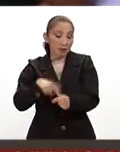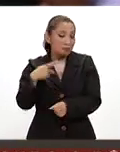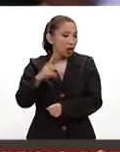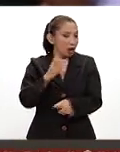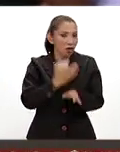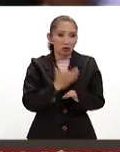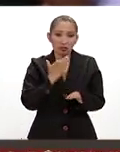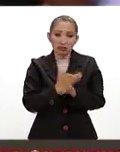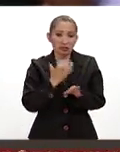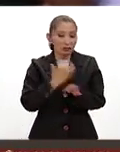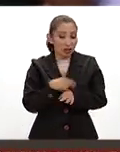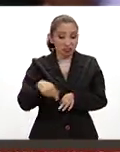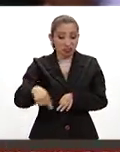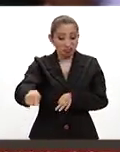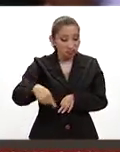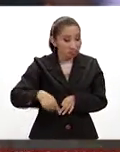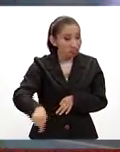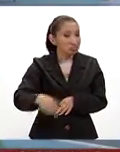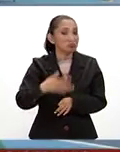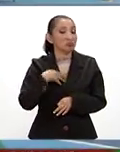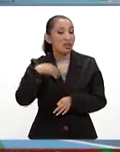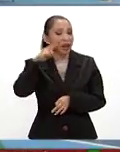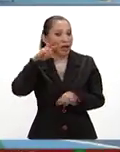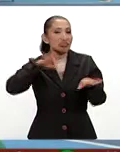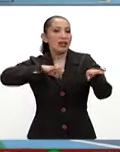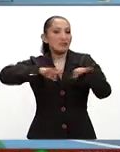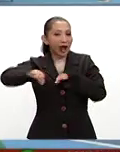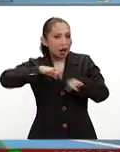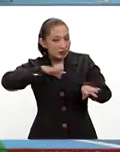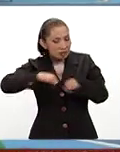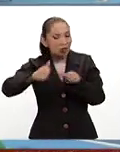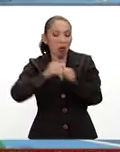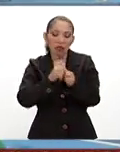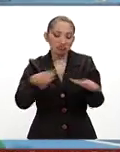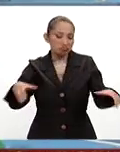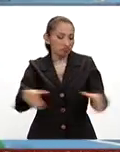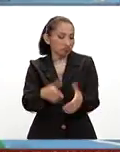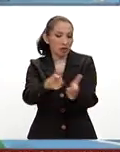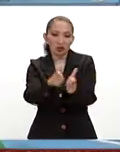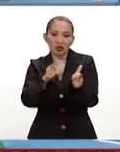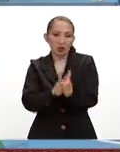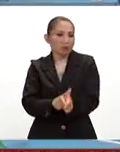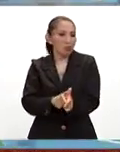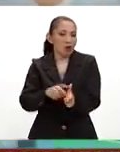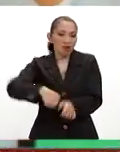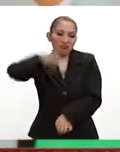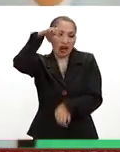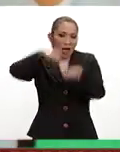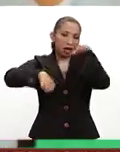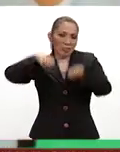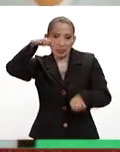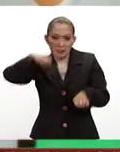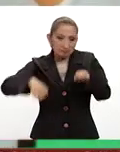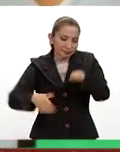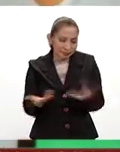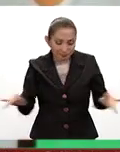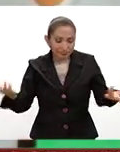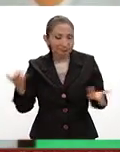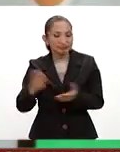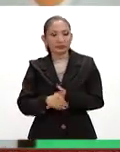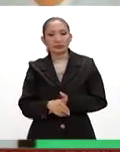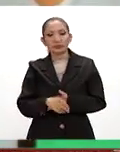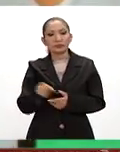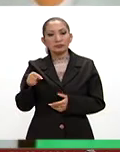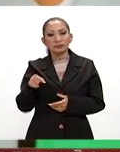a la fecha y para este evento se estuvo trabajando básicamente con con esta generación de atletas